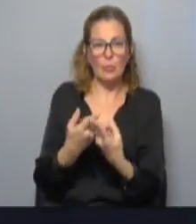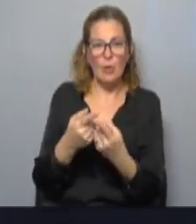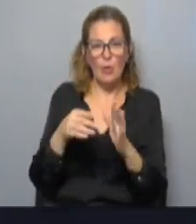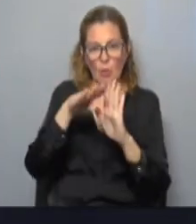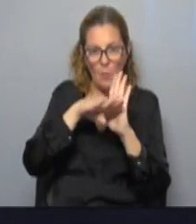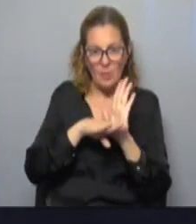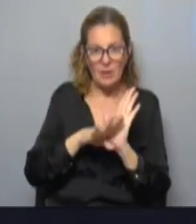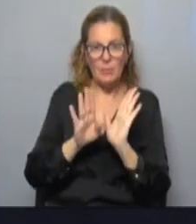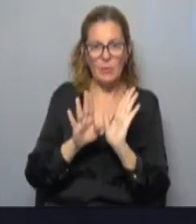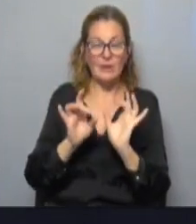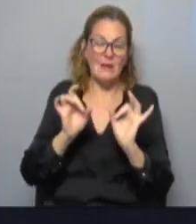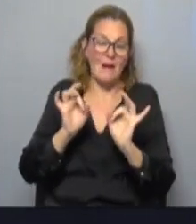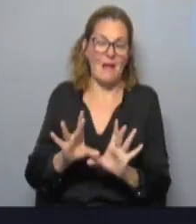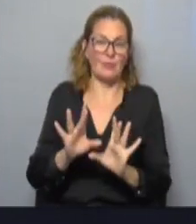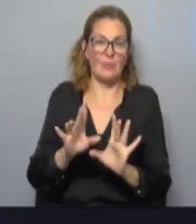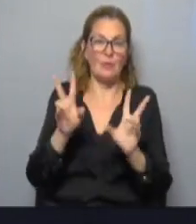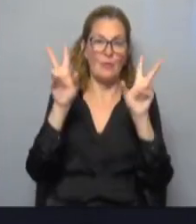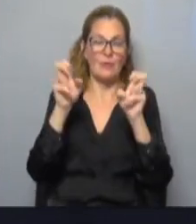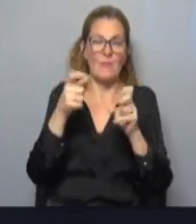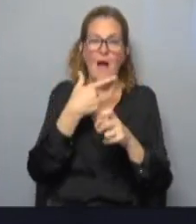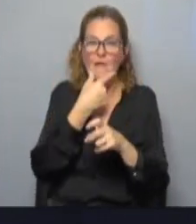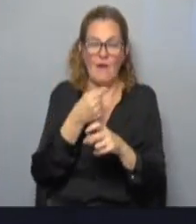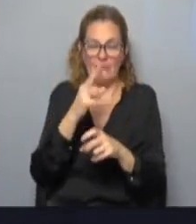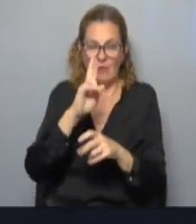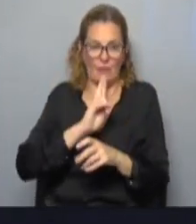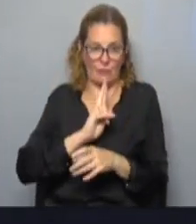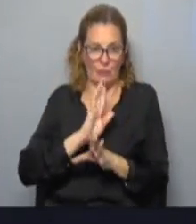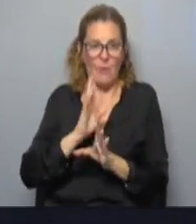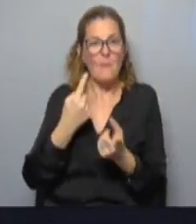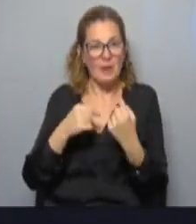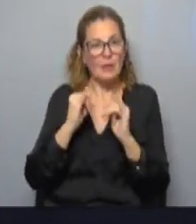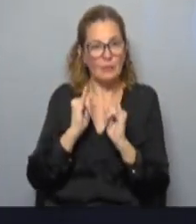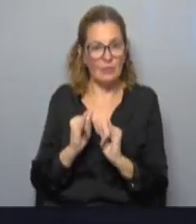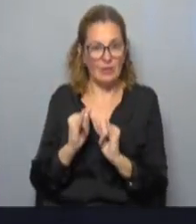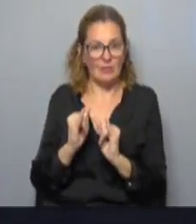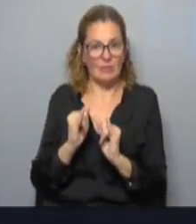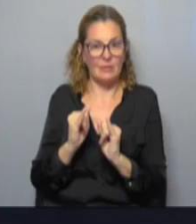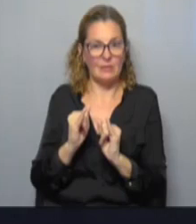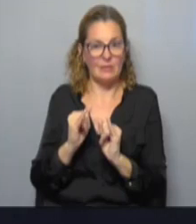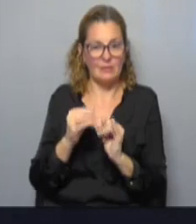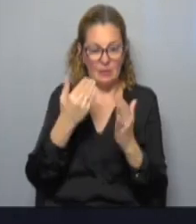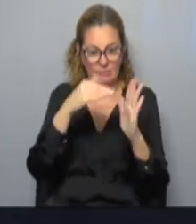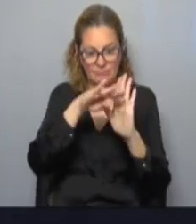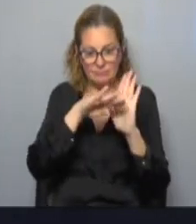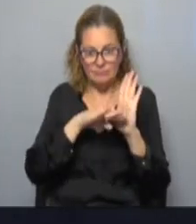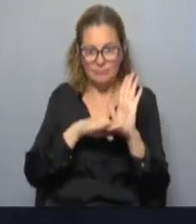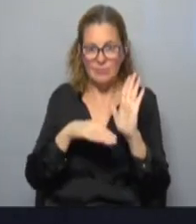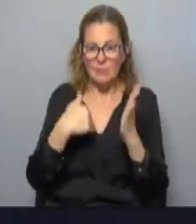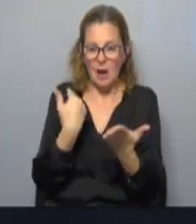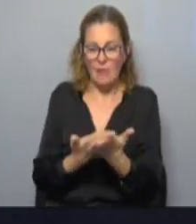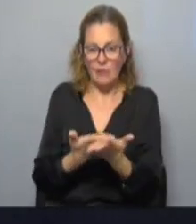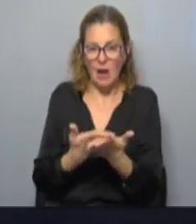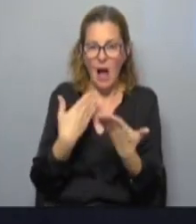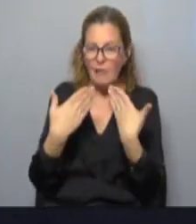cumplimos y naturalmente que no es un tema fácil de resolver, pero tiene sí elementos para aportar a un diálogo